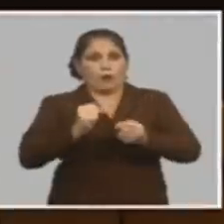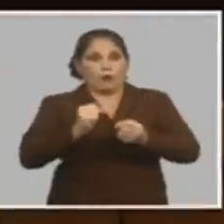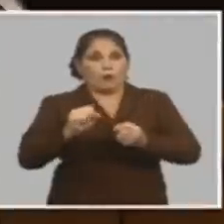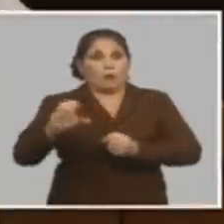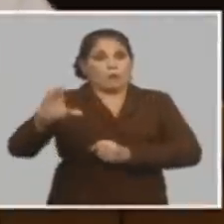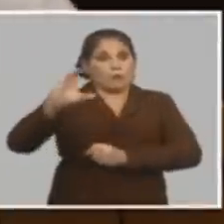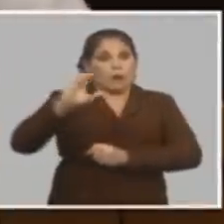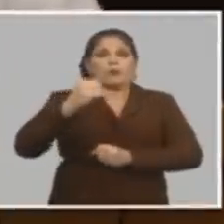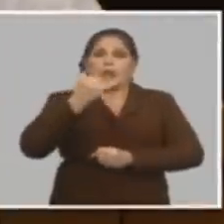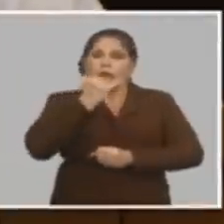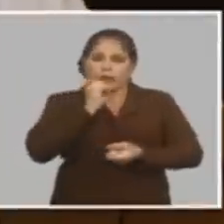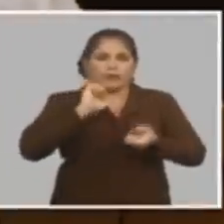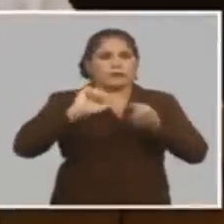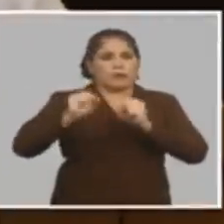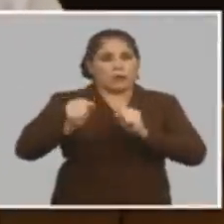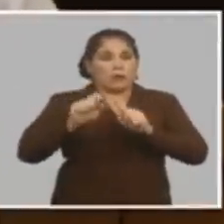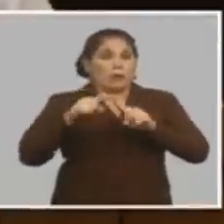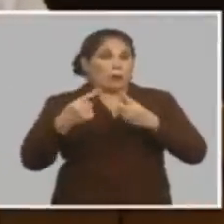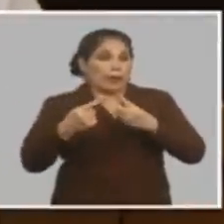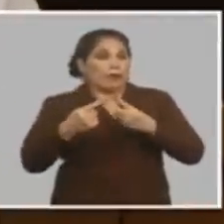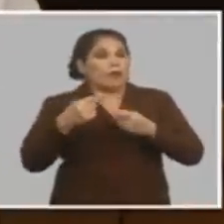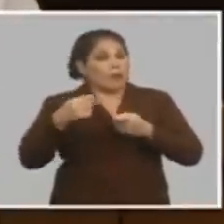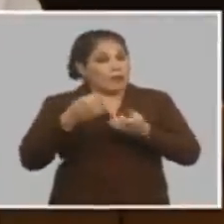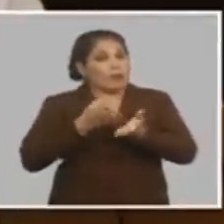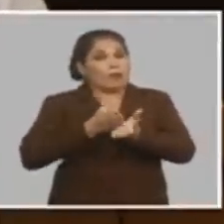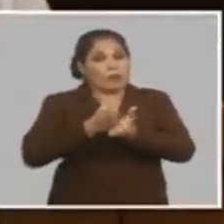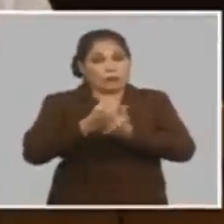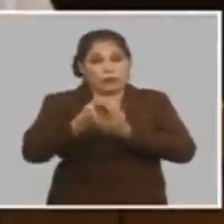se afecta pero también tenemos que decir punto y seguido